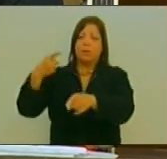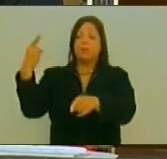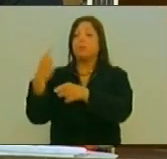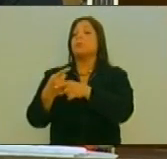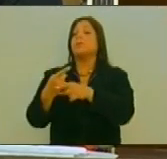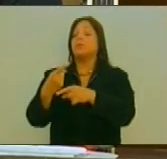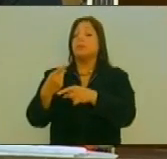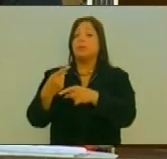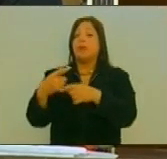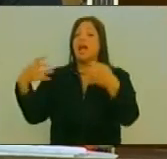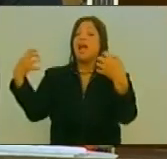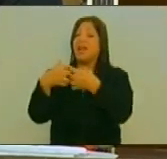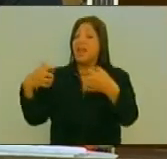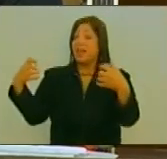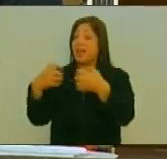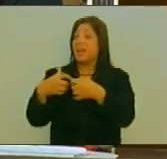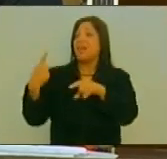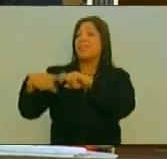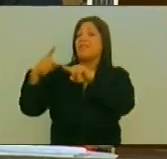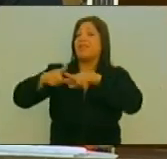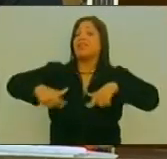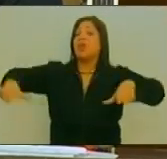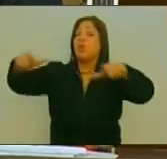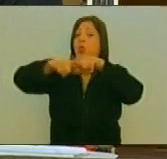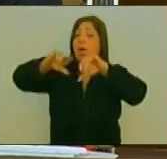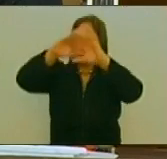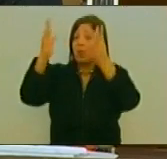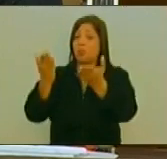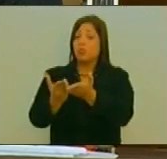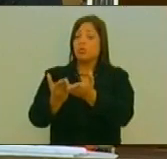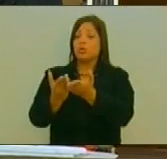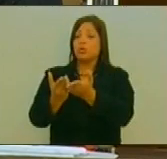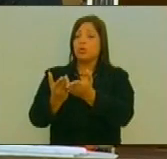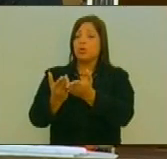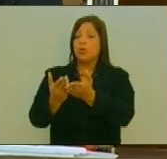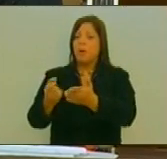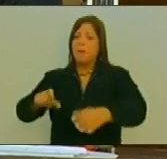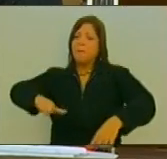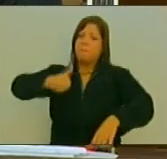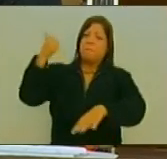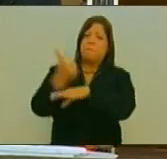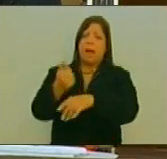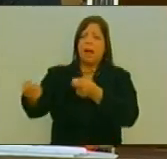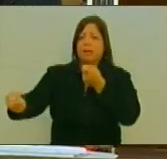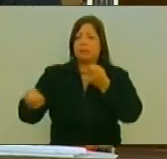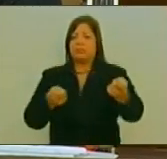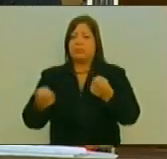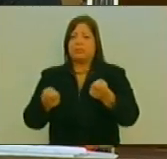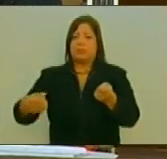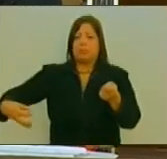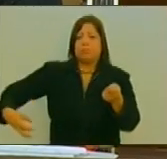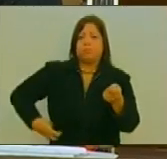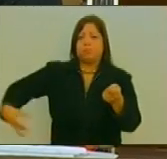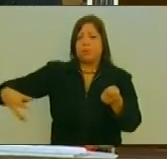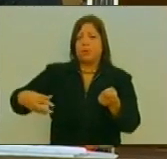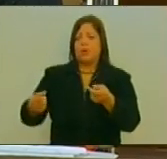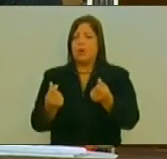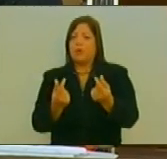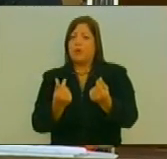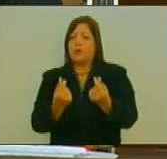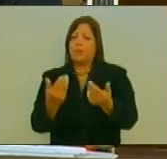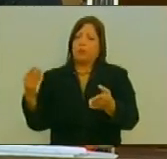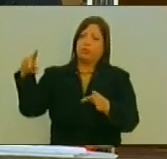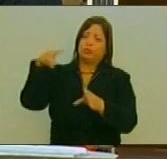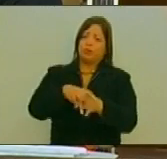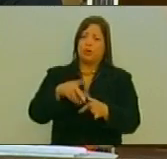sostienen Guerras En distintos Lugares Del planeta Para imponer Su dominación E intereses Económicos Sobre